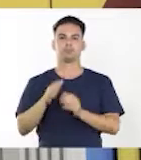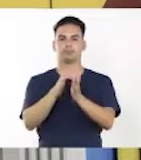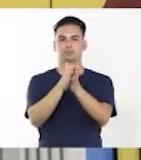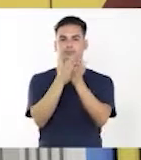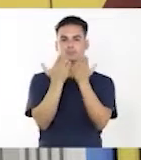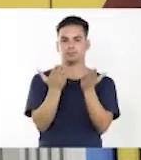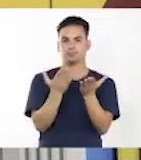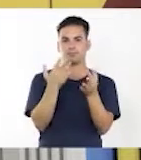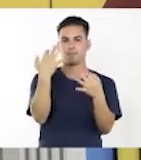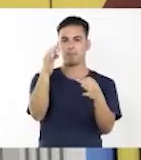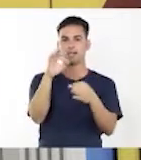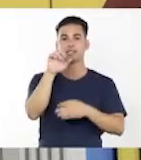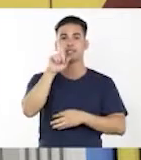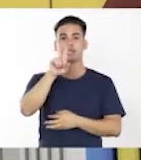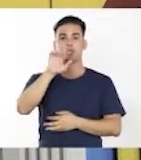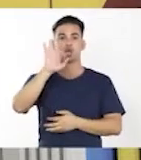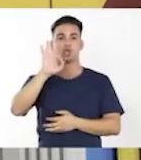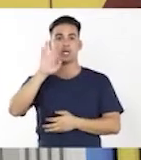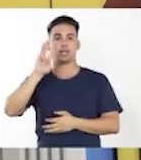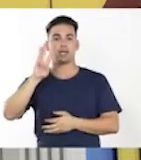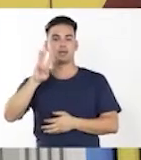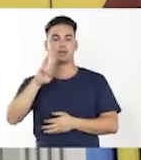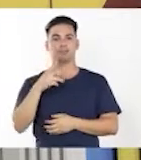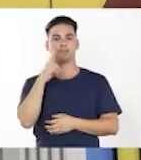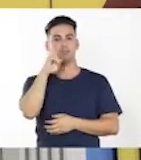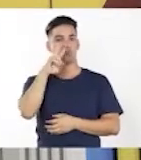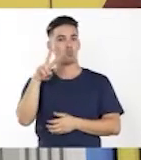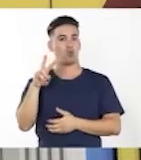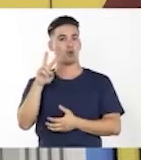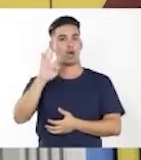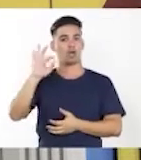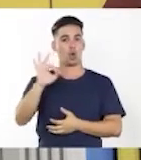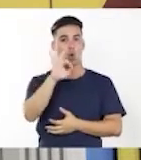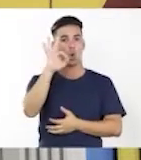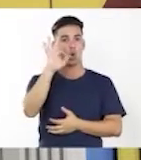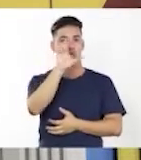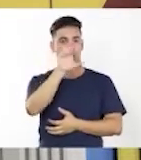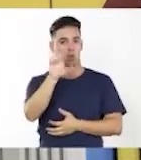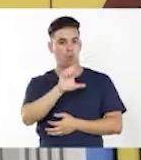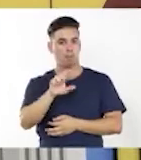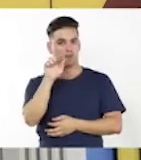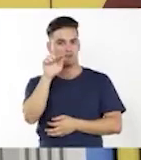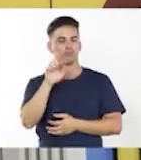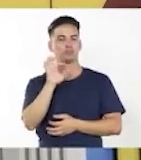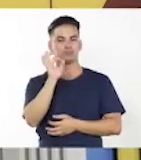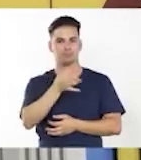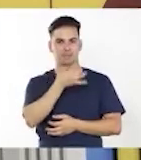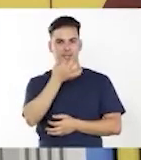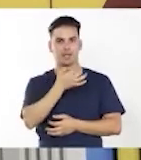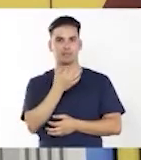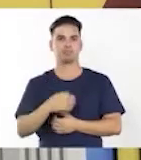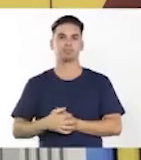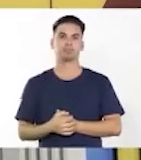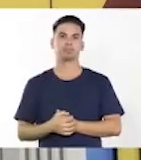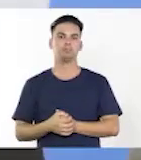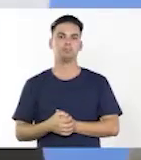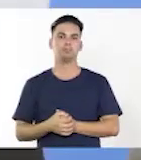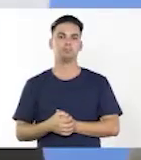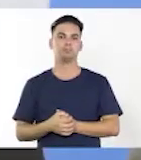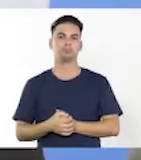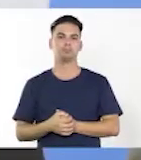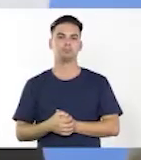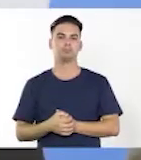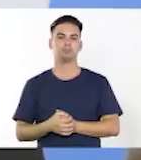Vamos entonces a ir a la página 183 para ver de qué párrafo nos están hablando.